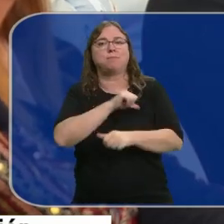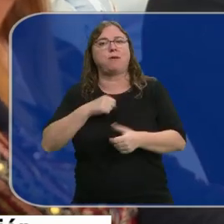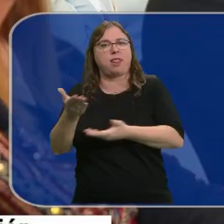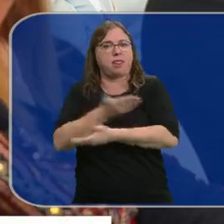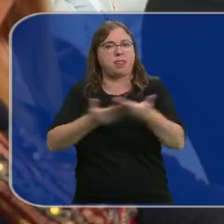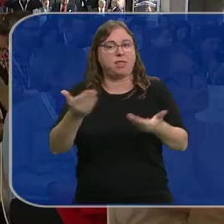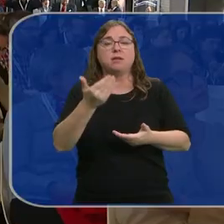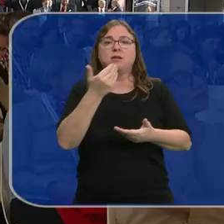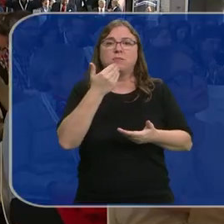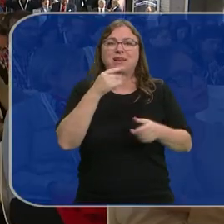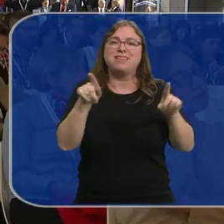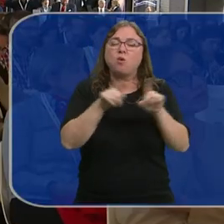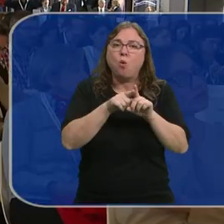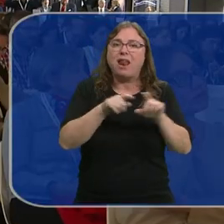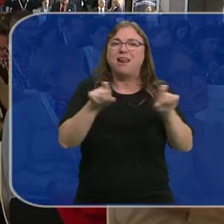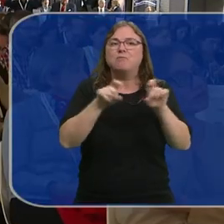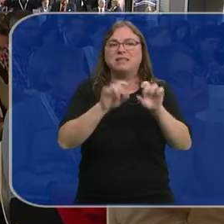herramientas como la SETSOC.